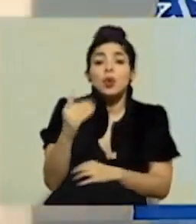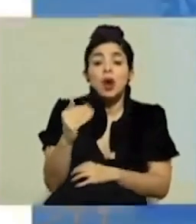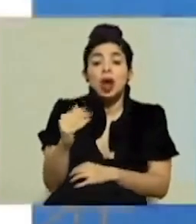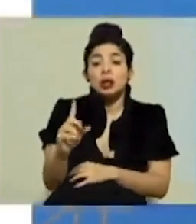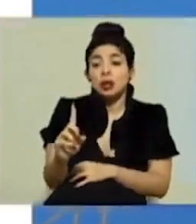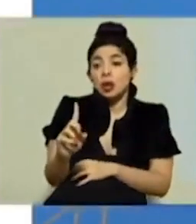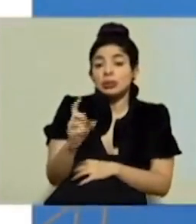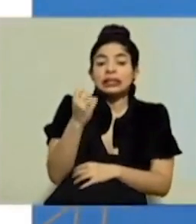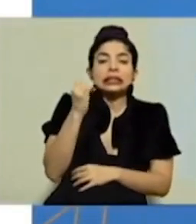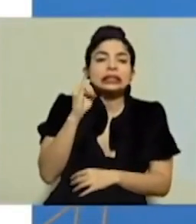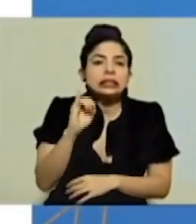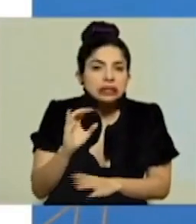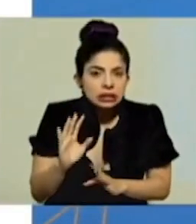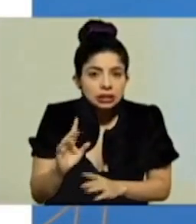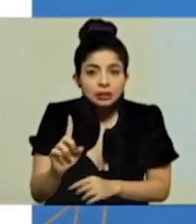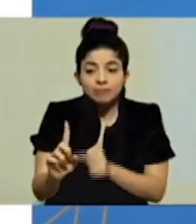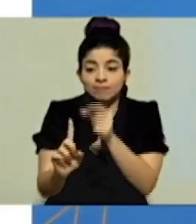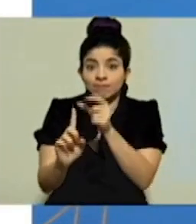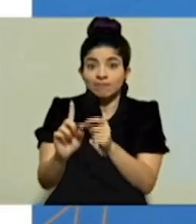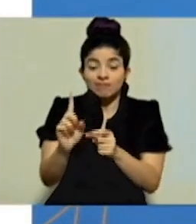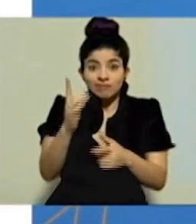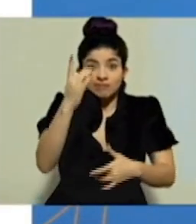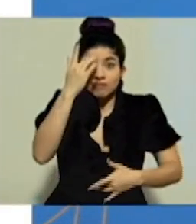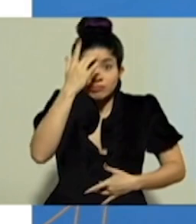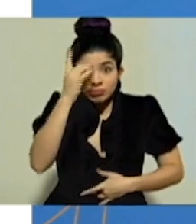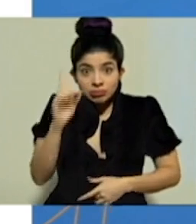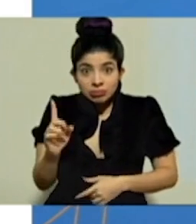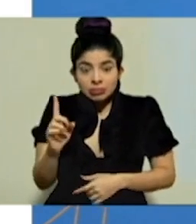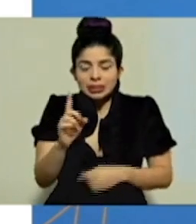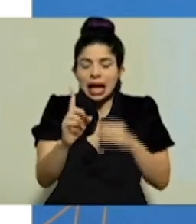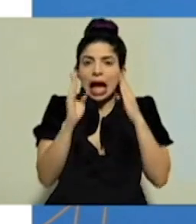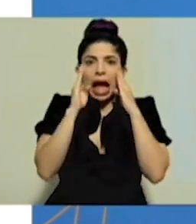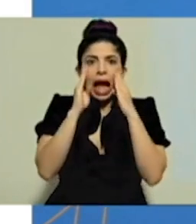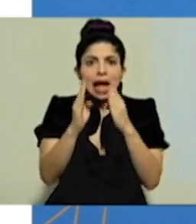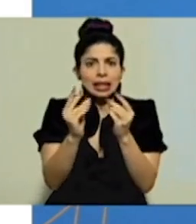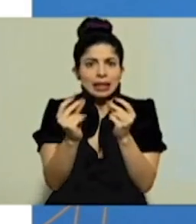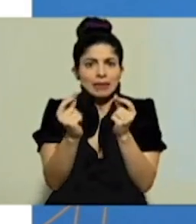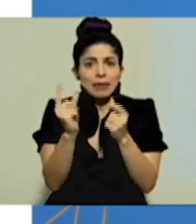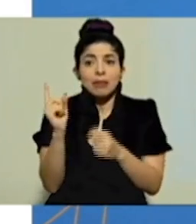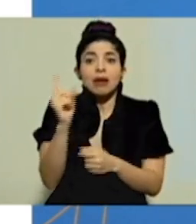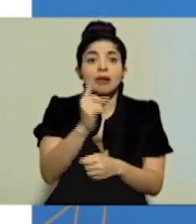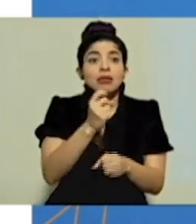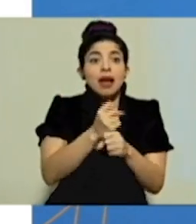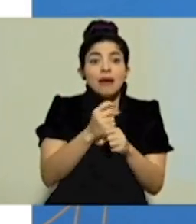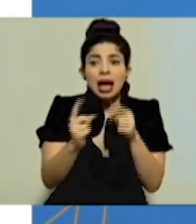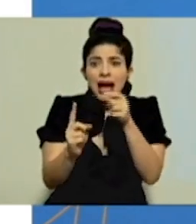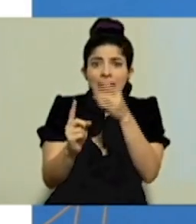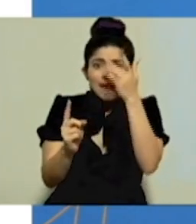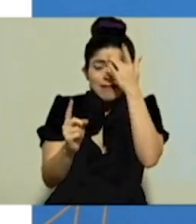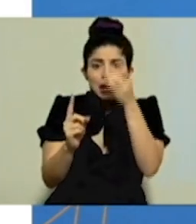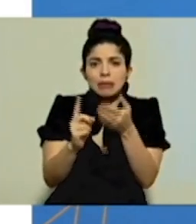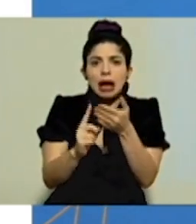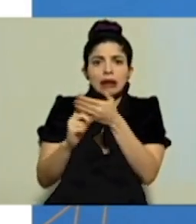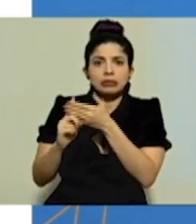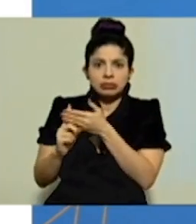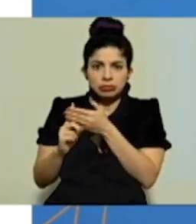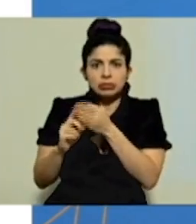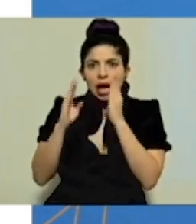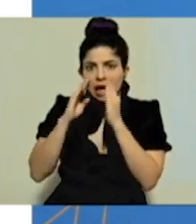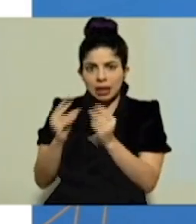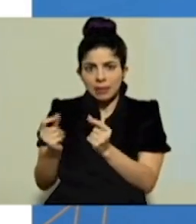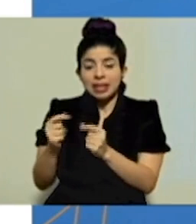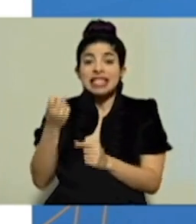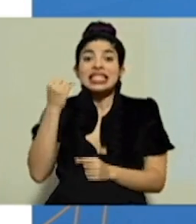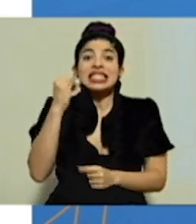trabajador, si lamentablemente llega contagiado, sea atendido de primera instancia. Y si fuese un trabajador asintomático,